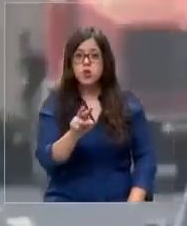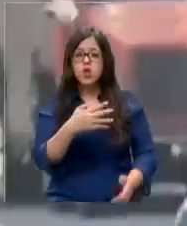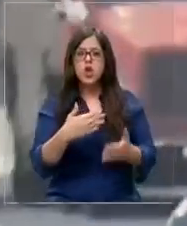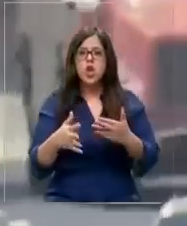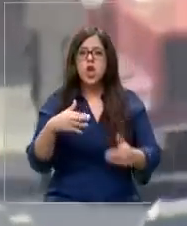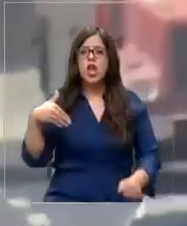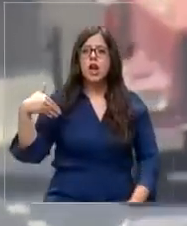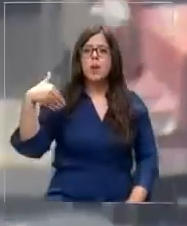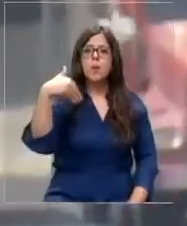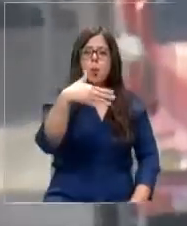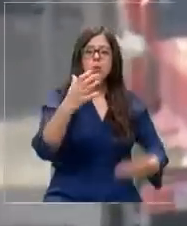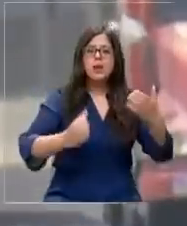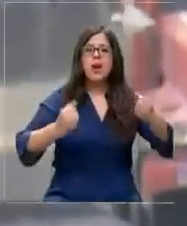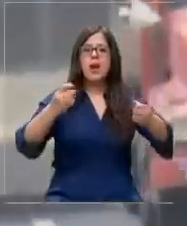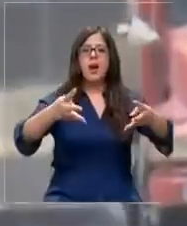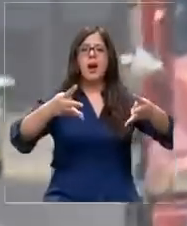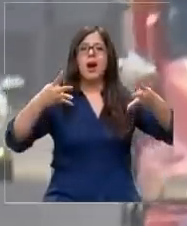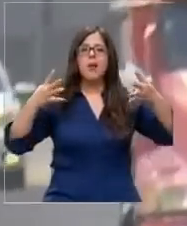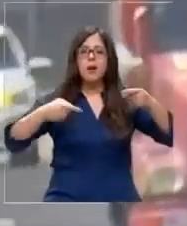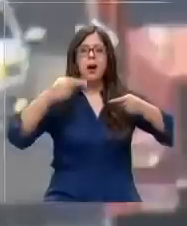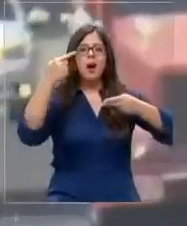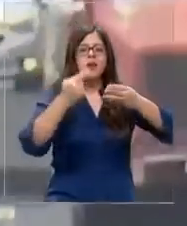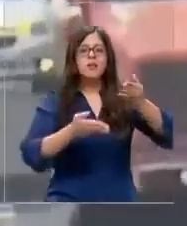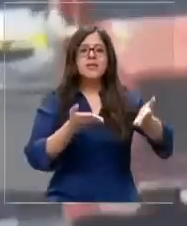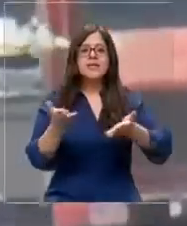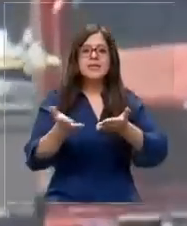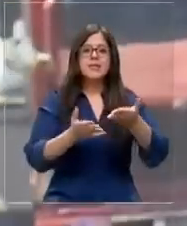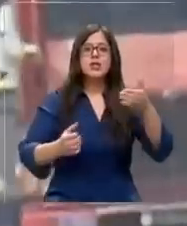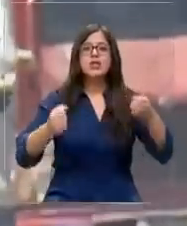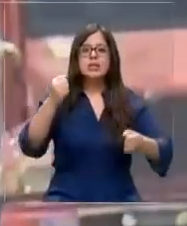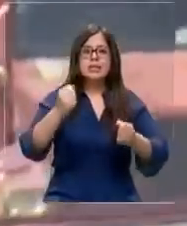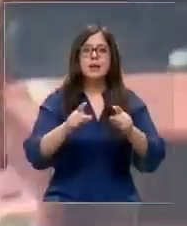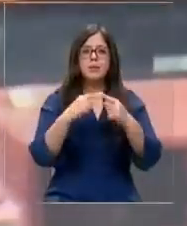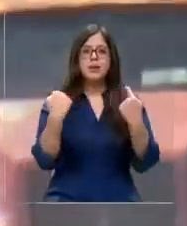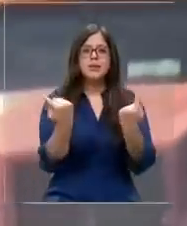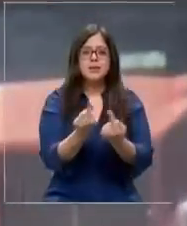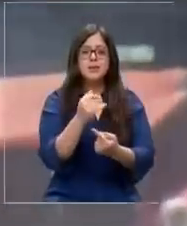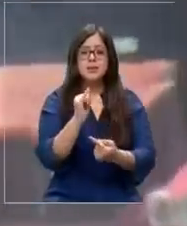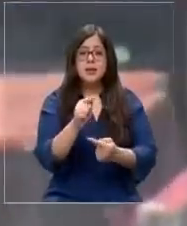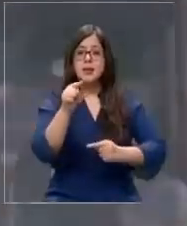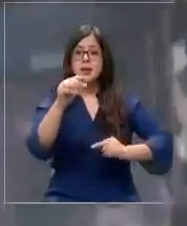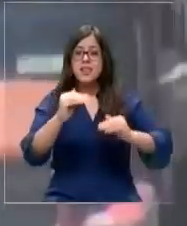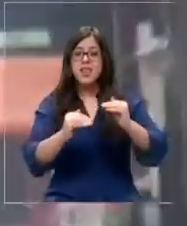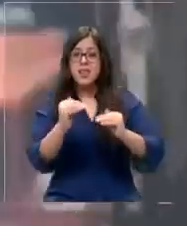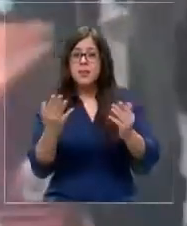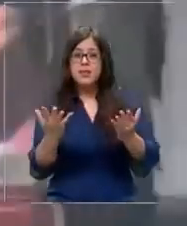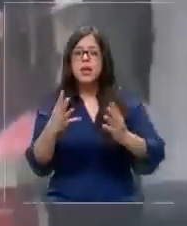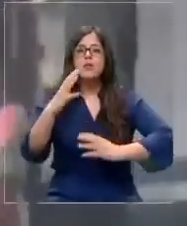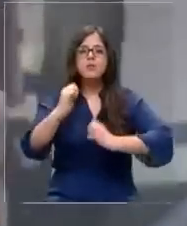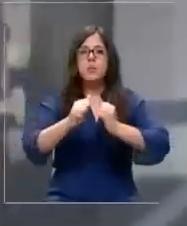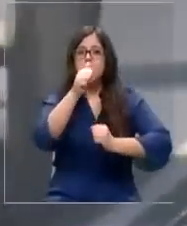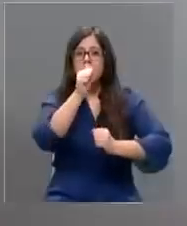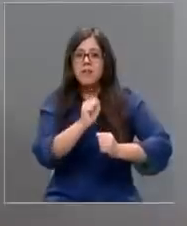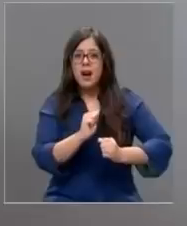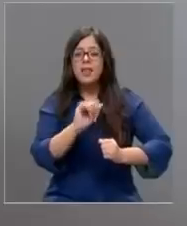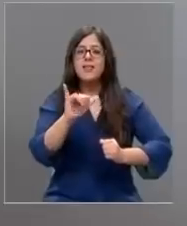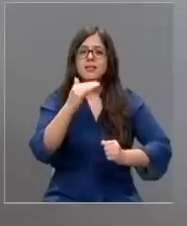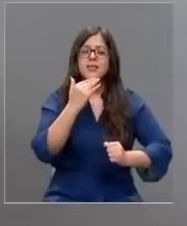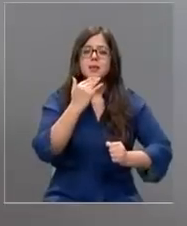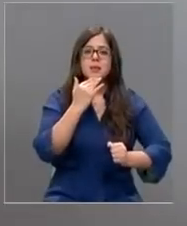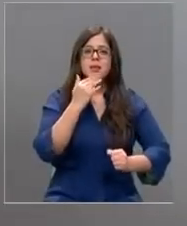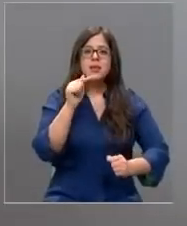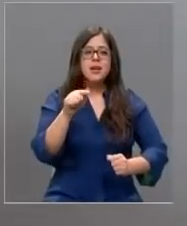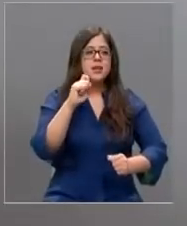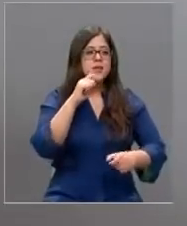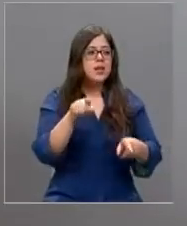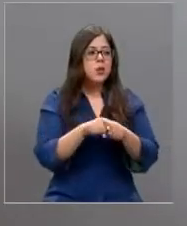interurbanos, camiones y otros servicios de transporte en general, que dependen de una empresa privada y que también